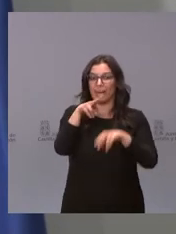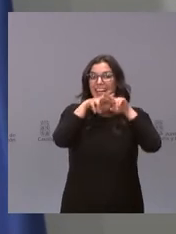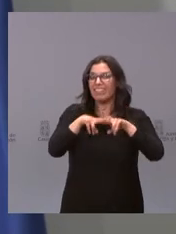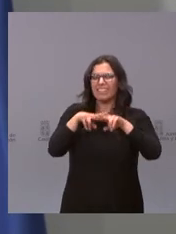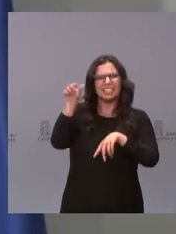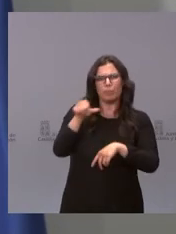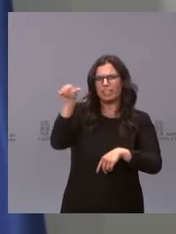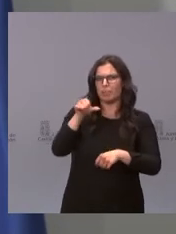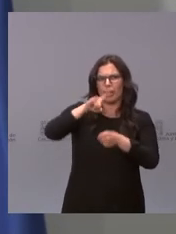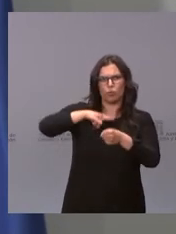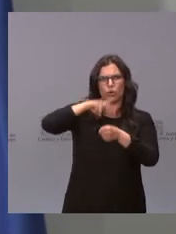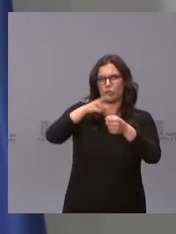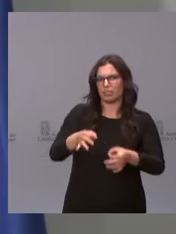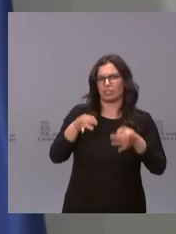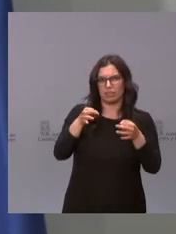semana, los lunes.